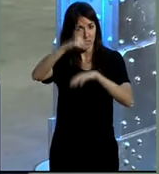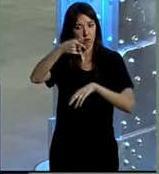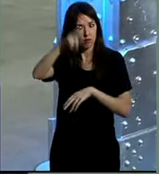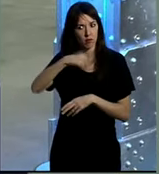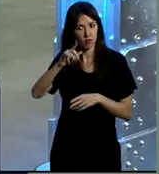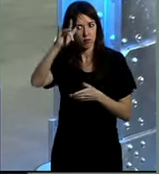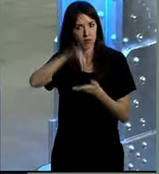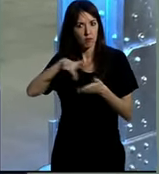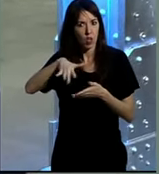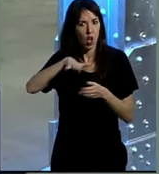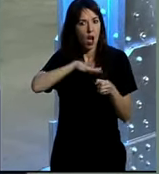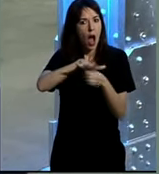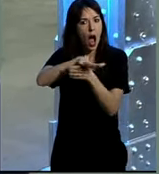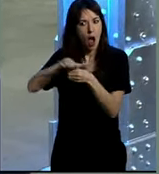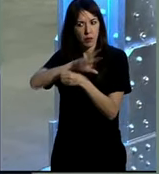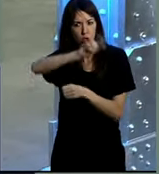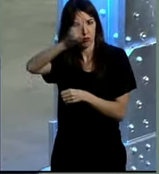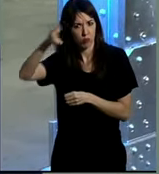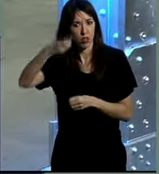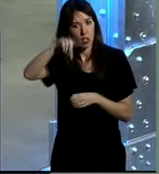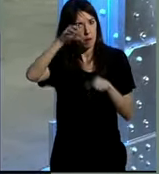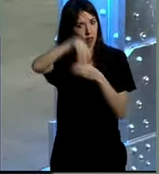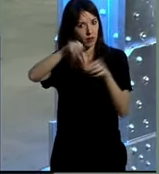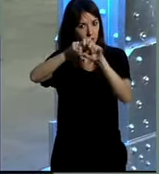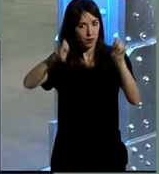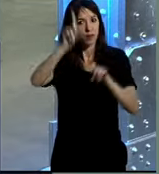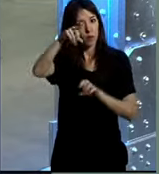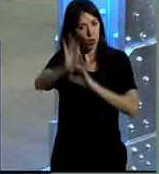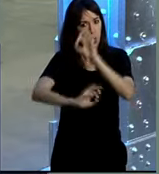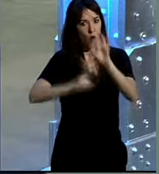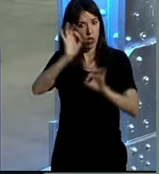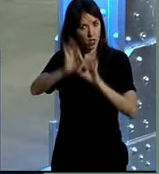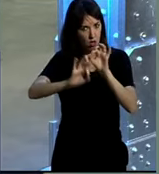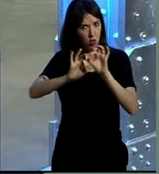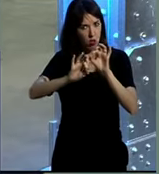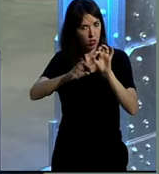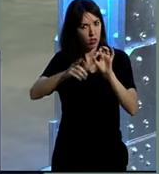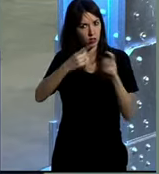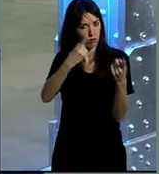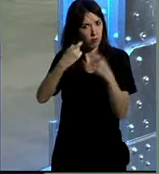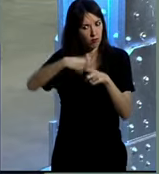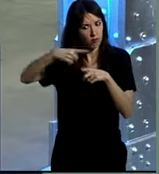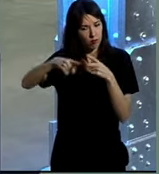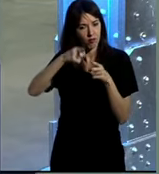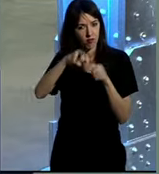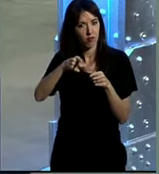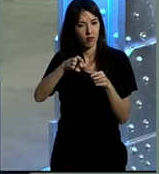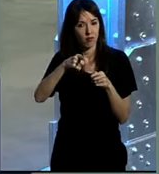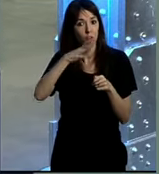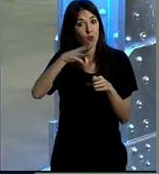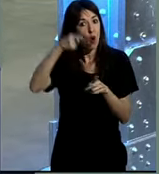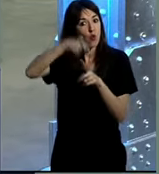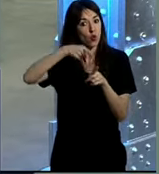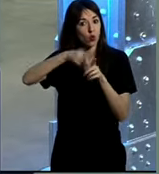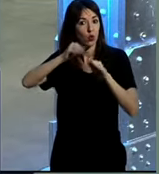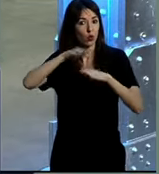están presentes en otros ámbitos de nuestras vidas y en las empresas y en las organizaciones tienen mucho que decir a este respecto debido al uso que